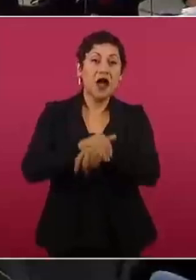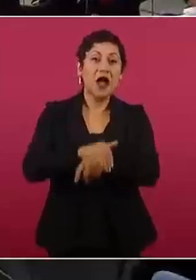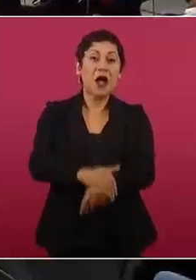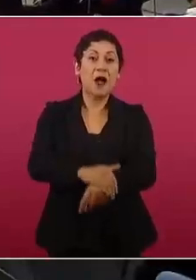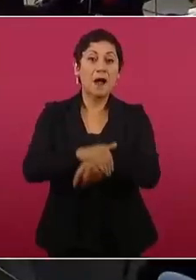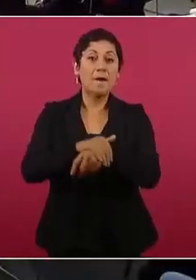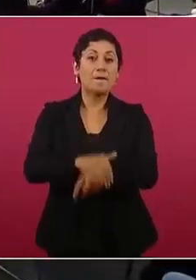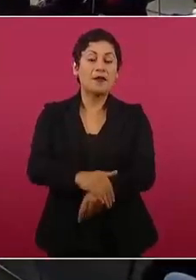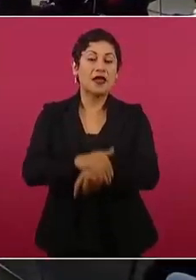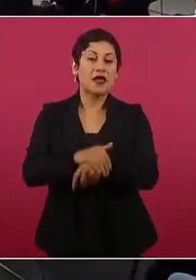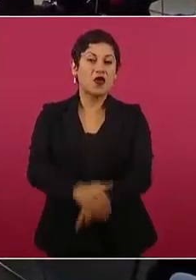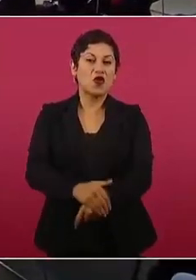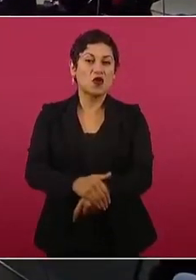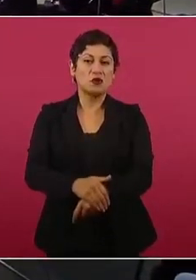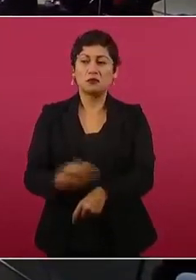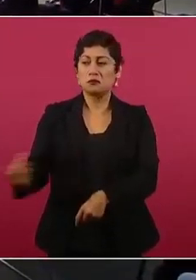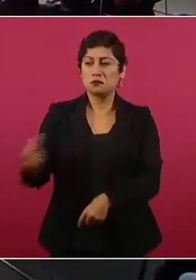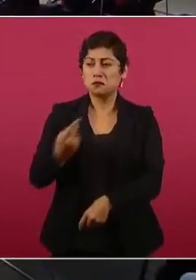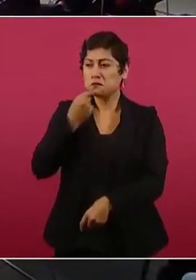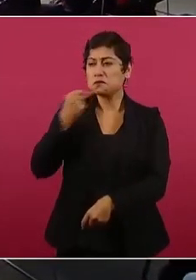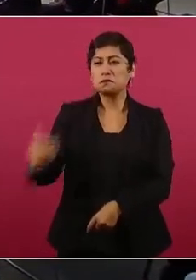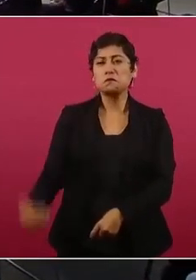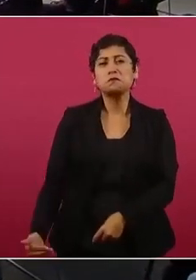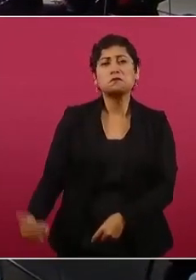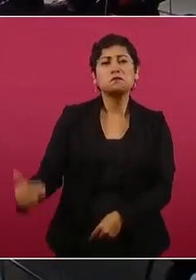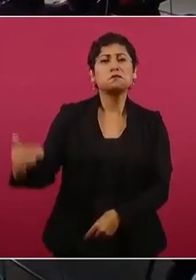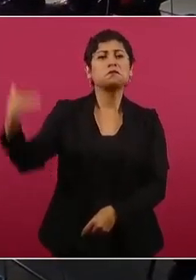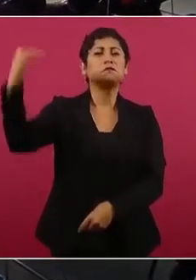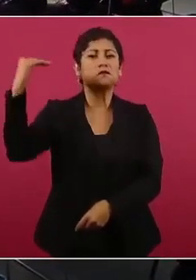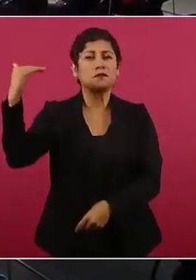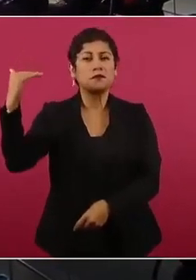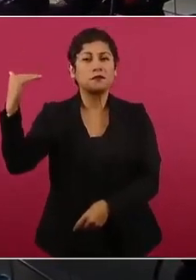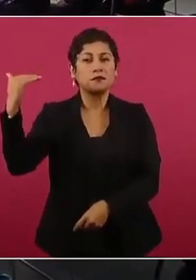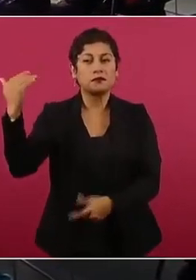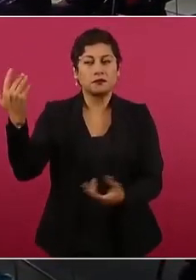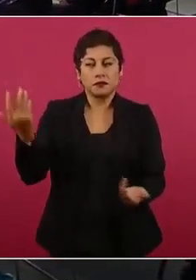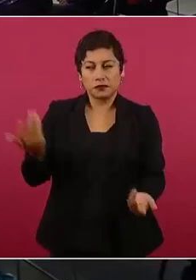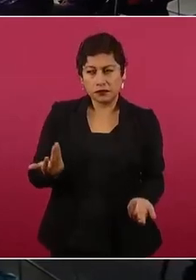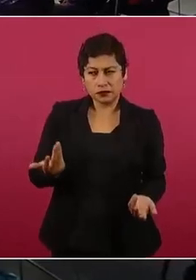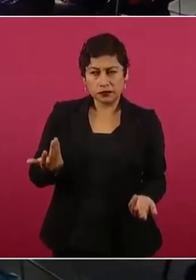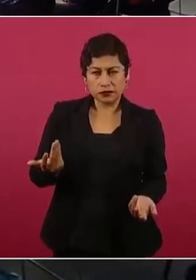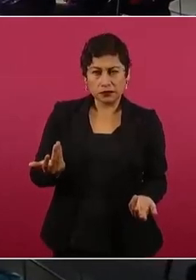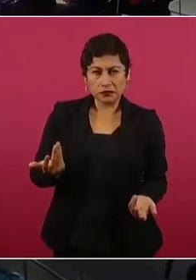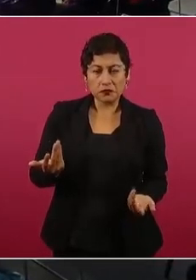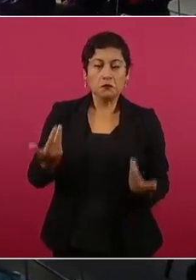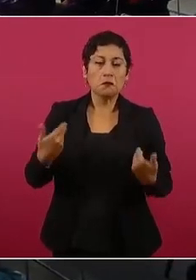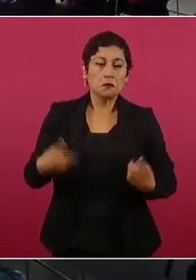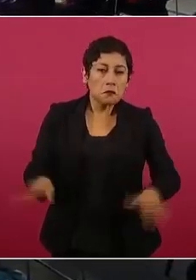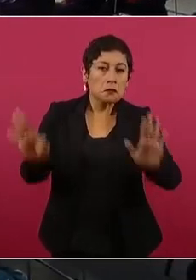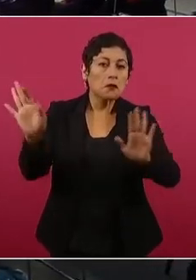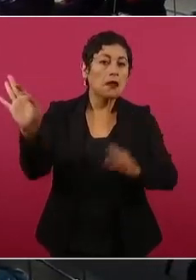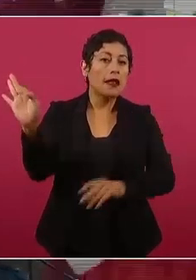pues sí, puede ser,